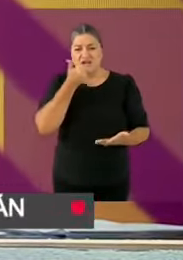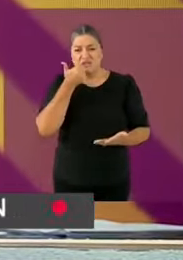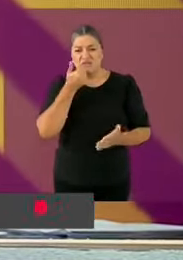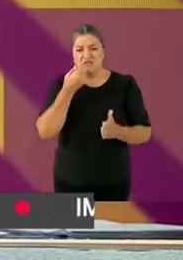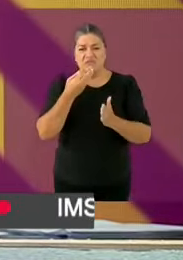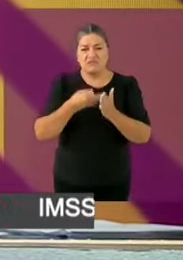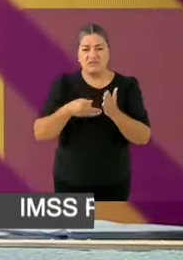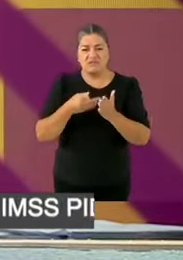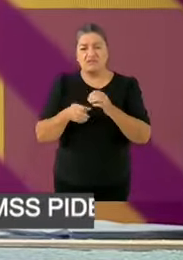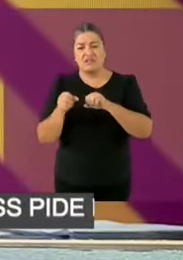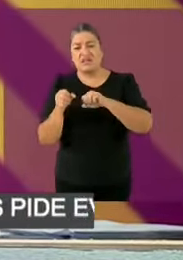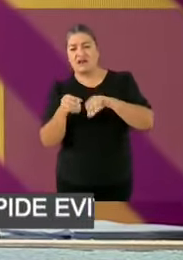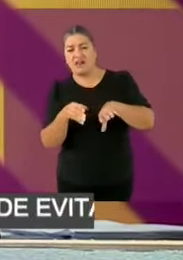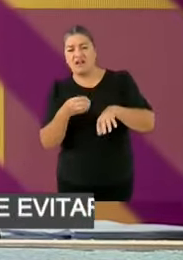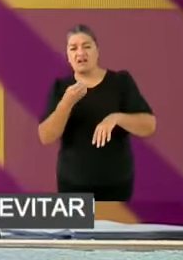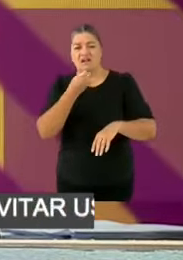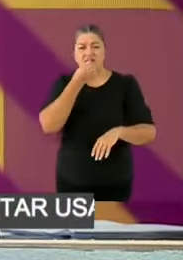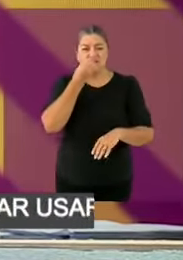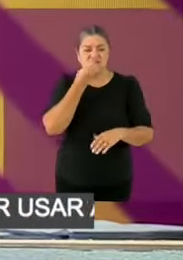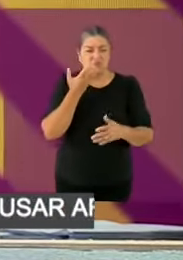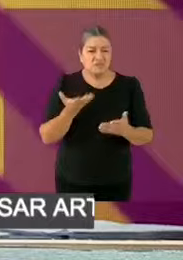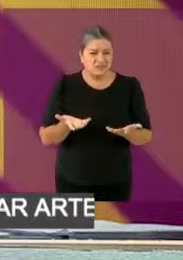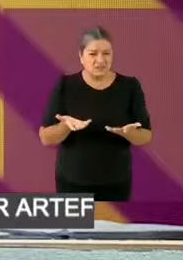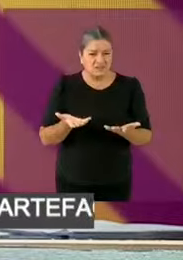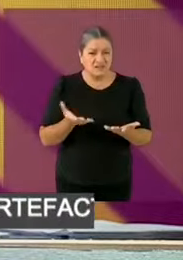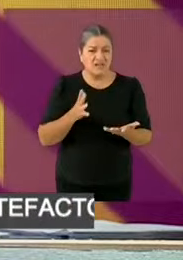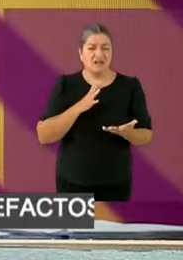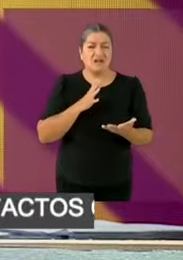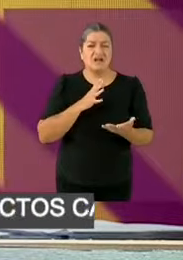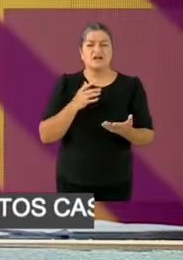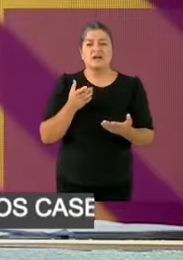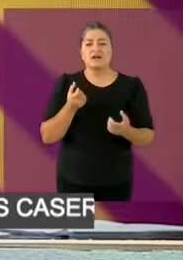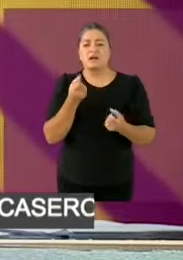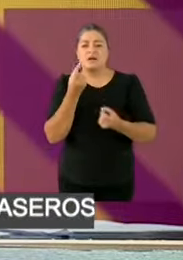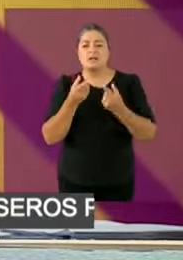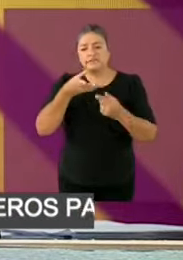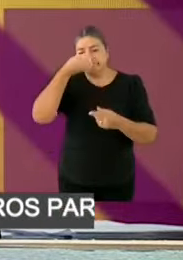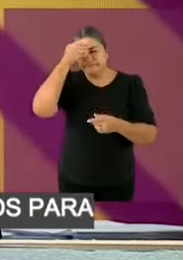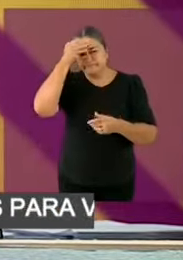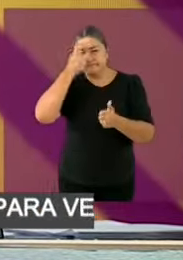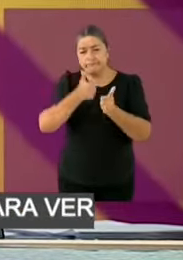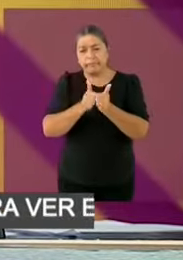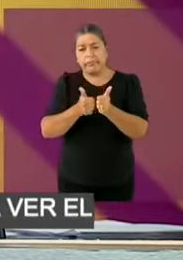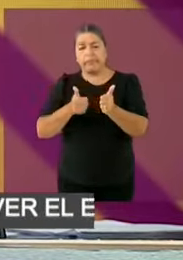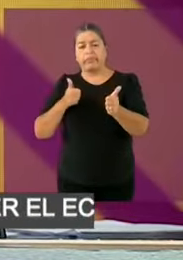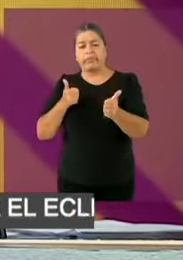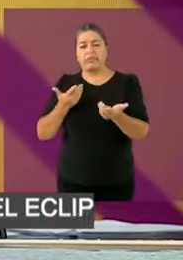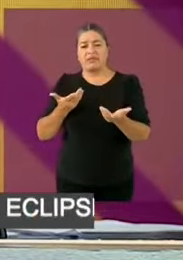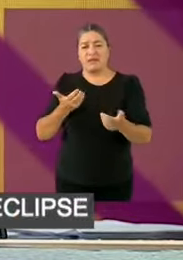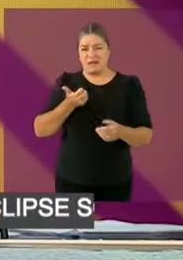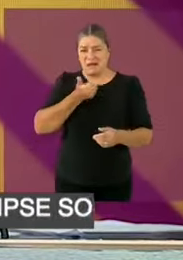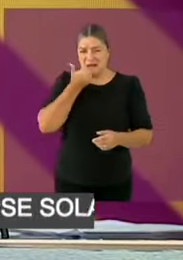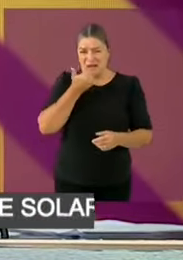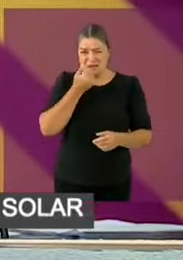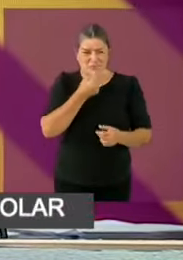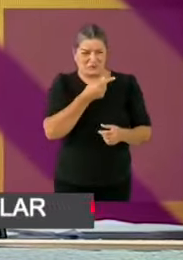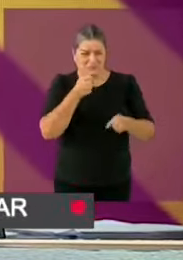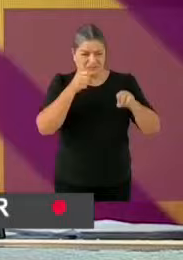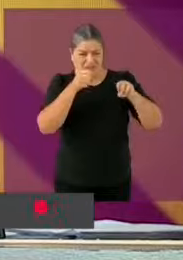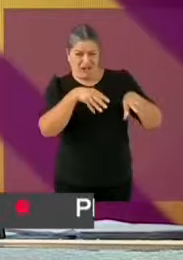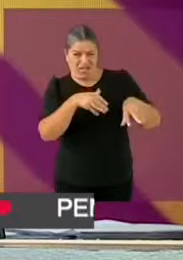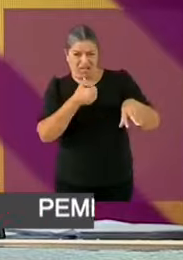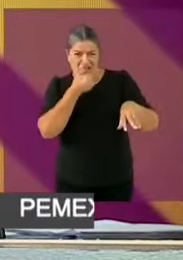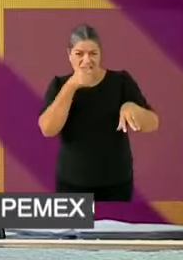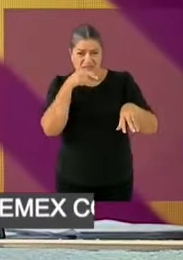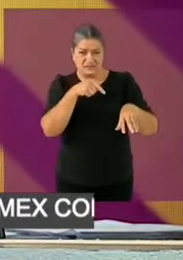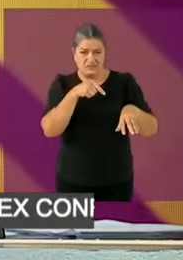revertido? ¿De qué manera establecería una estrategia para que los estudiantes que abandonaron las escuelas puedan volver? ¿Y cómo esa